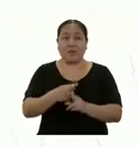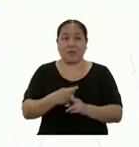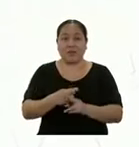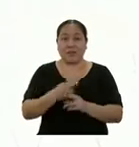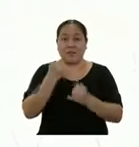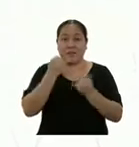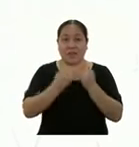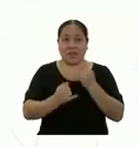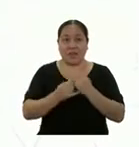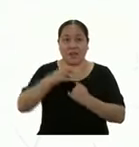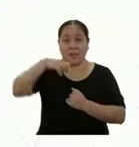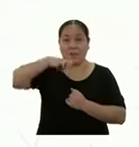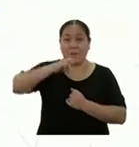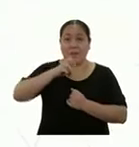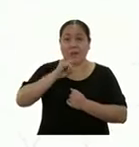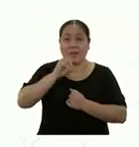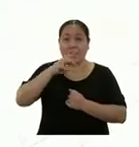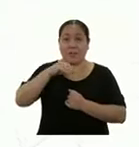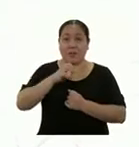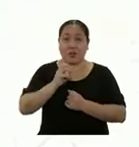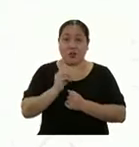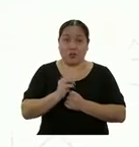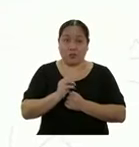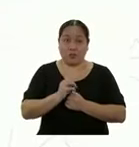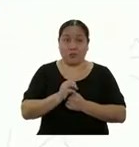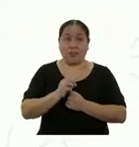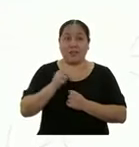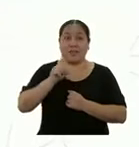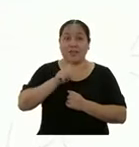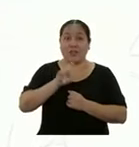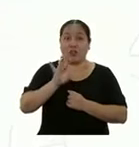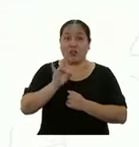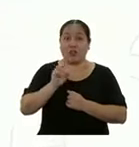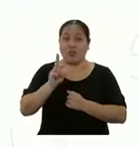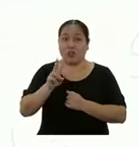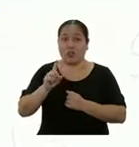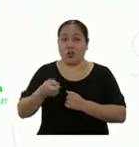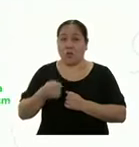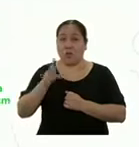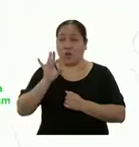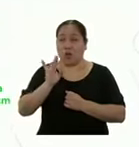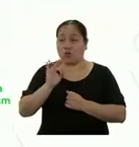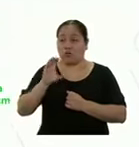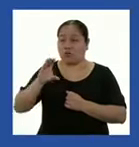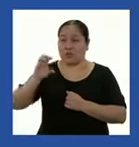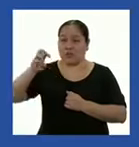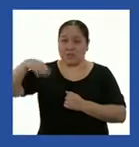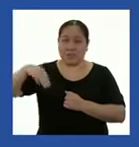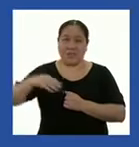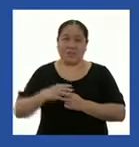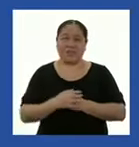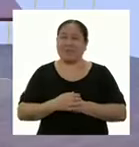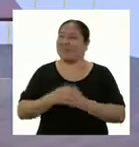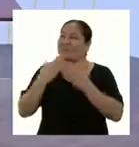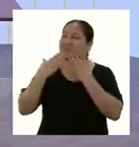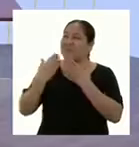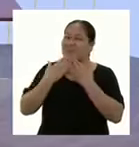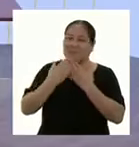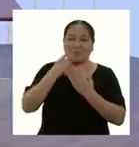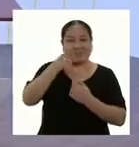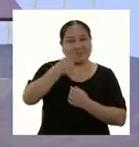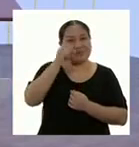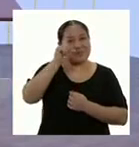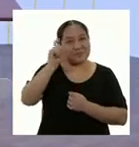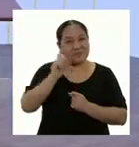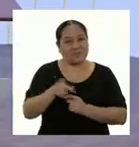final. El perímetro de la ventana es de 182,8 centímetros. Gracias por tu pregunta.